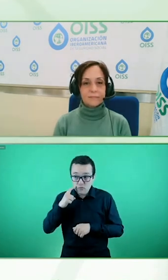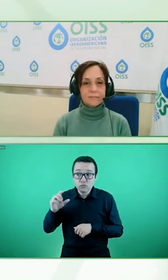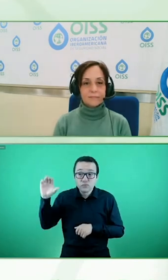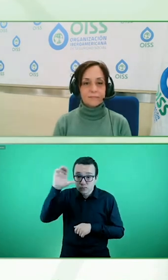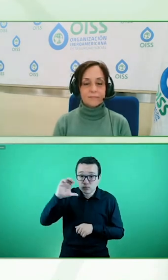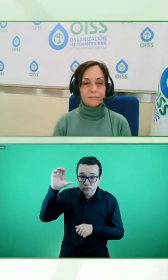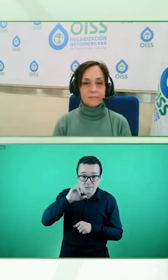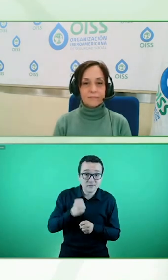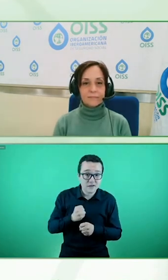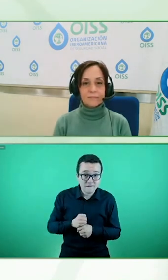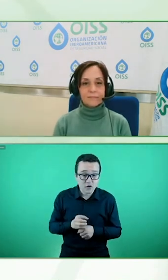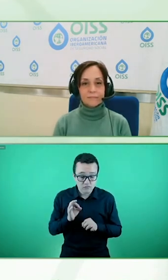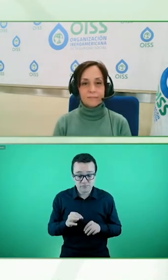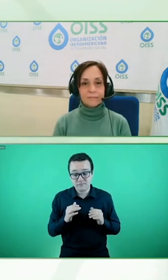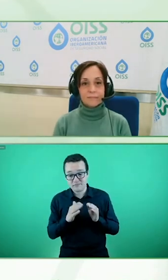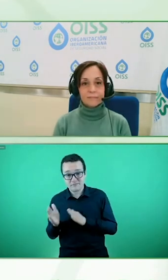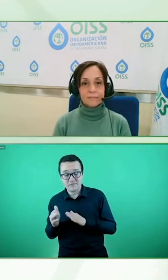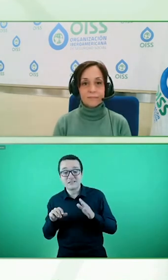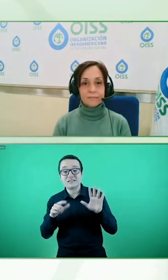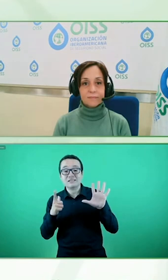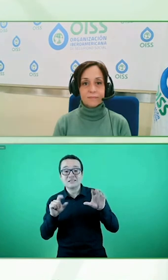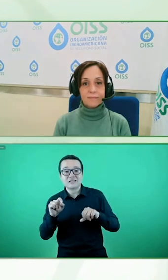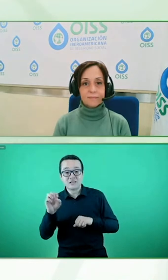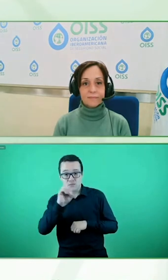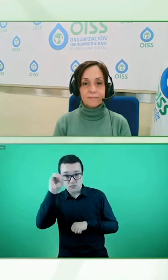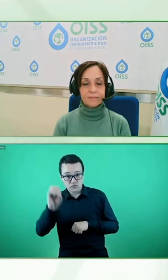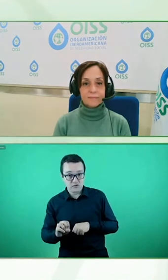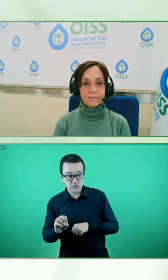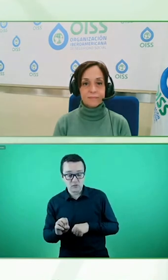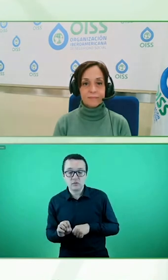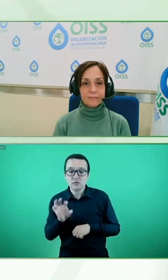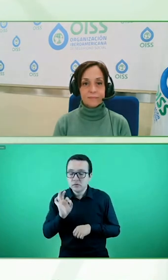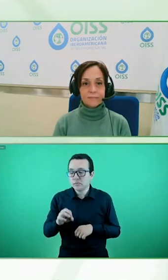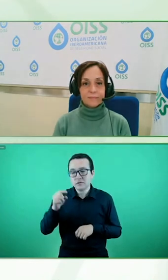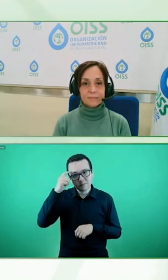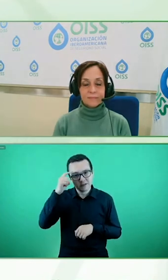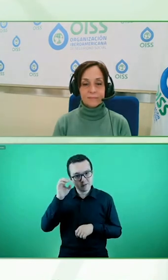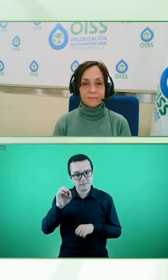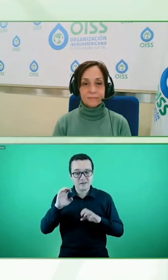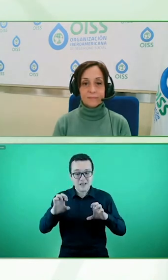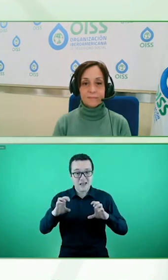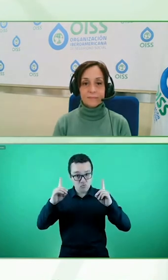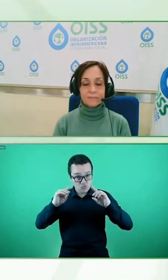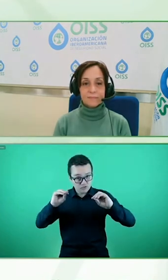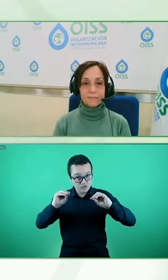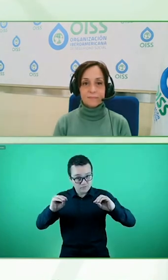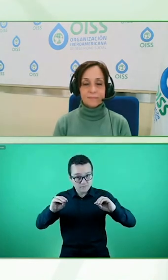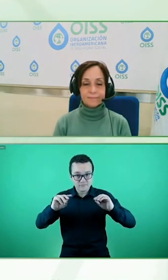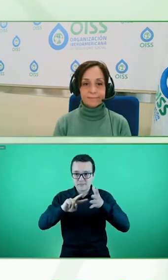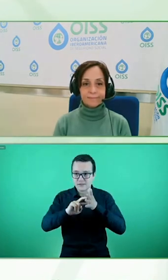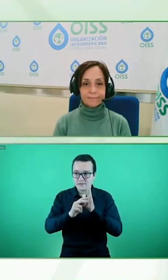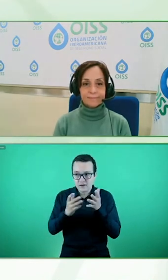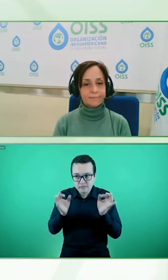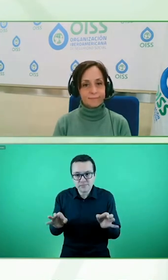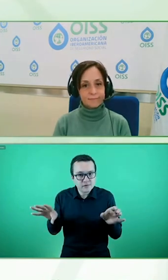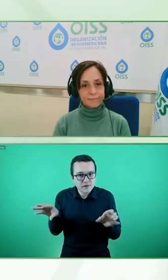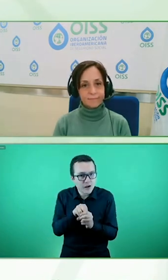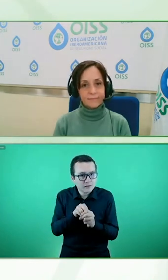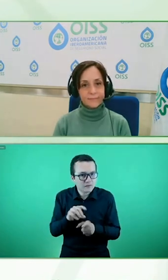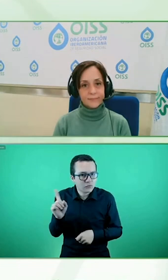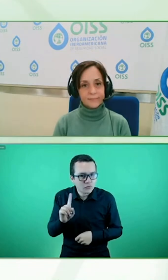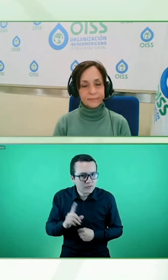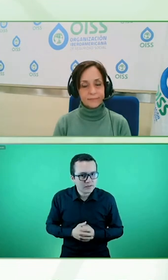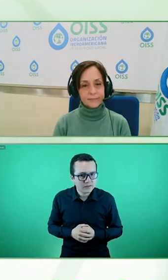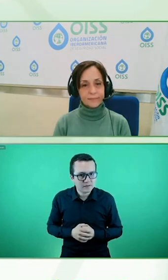consideraban de que la educación hoy por hoy no estaba siendo accesible para estas personas y que necesitaban producto de estar